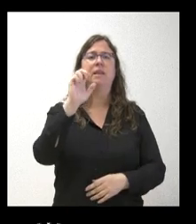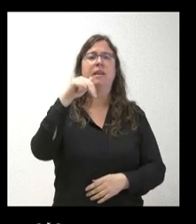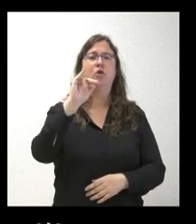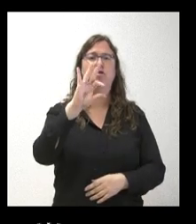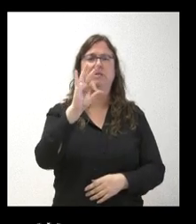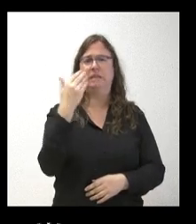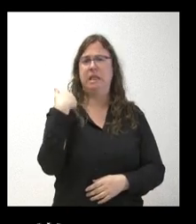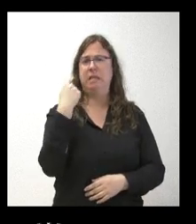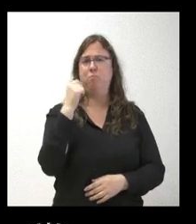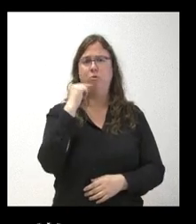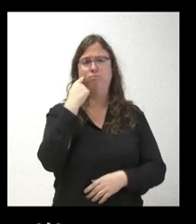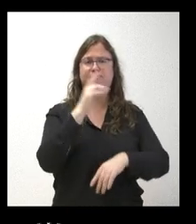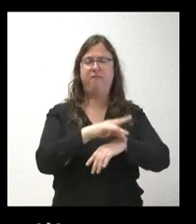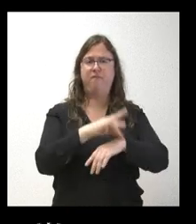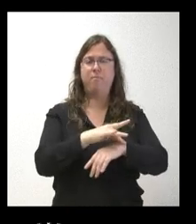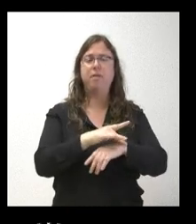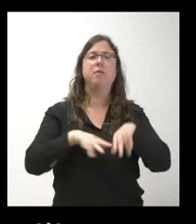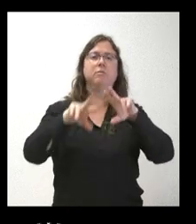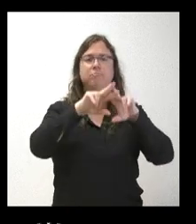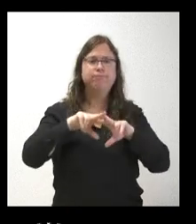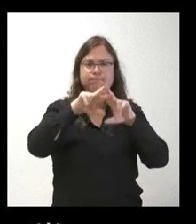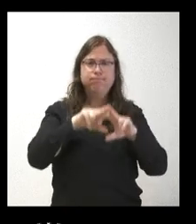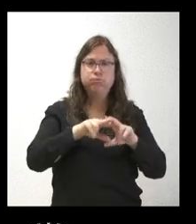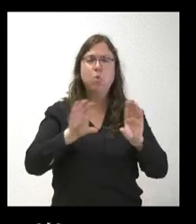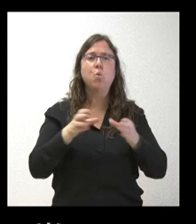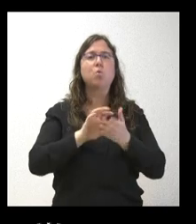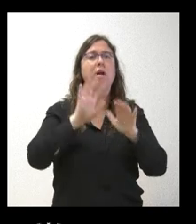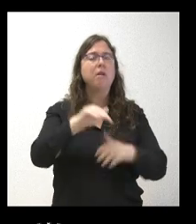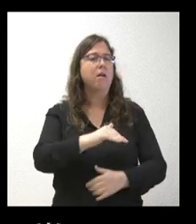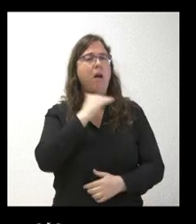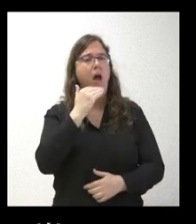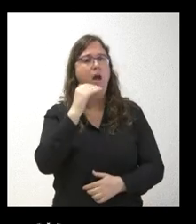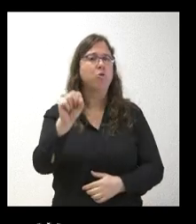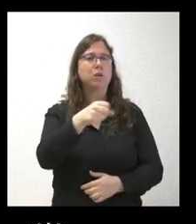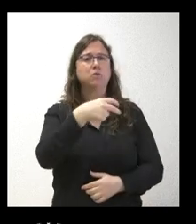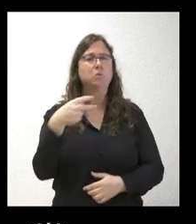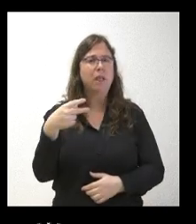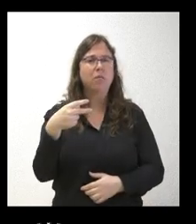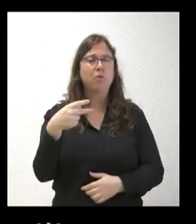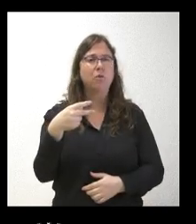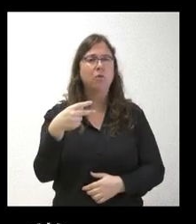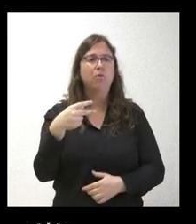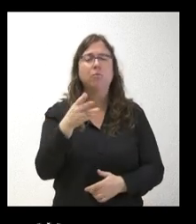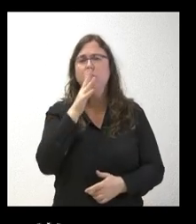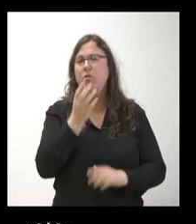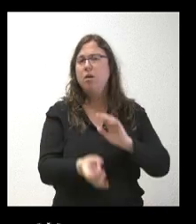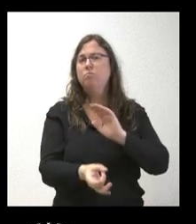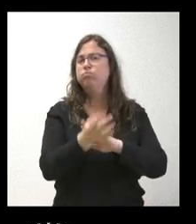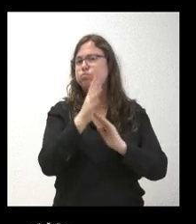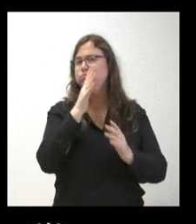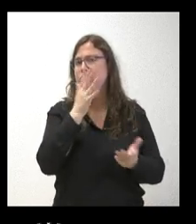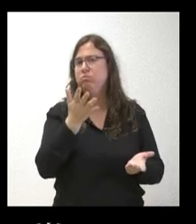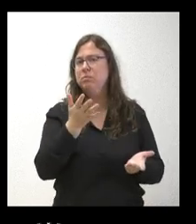anunciaba investigaciones al respecto por parte de la Junta. No sé si tenemos algún resultado de cuál puede ser el origen del foco, si ya se ha